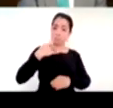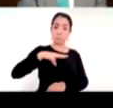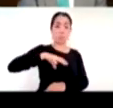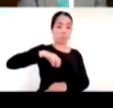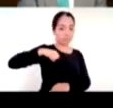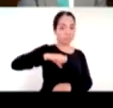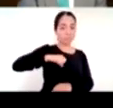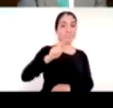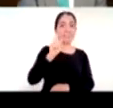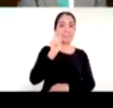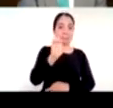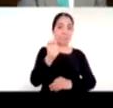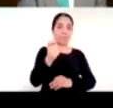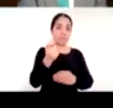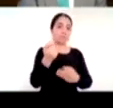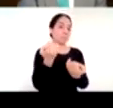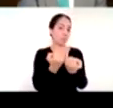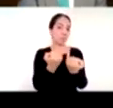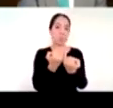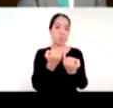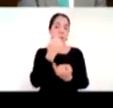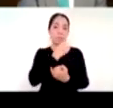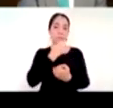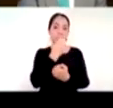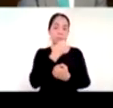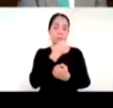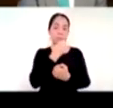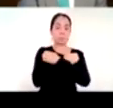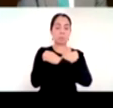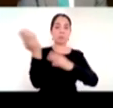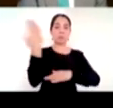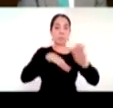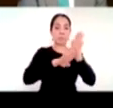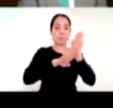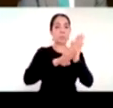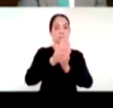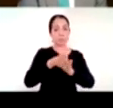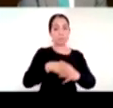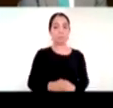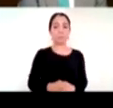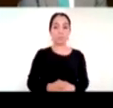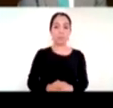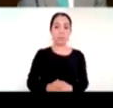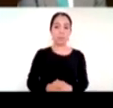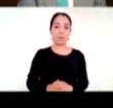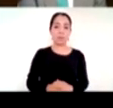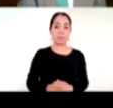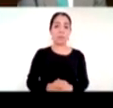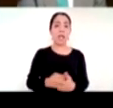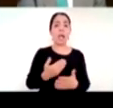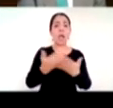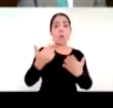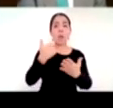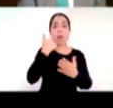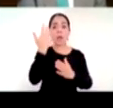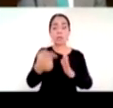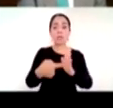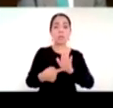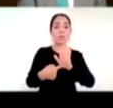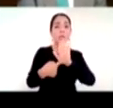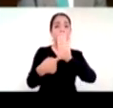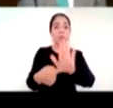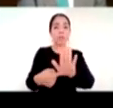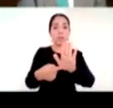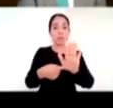escuela trajo a la comunidad sinaloense y para esto adelante por favor quisiera comentarles de qué trató la experiencia y